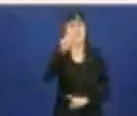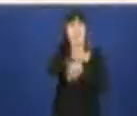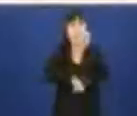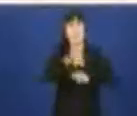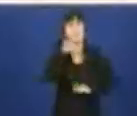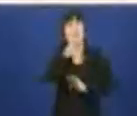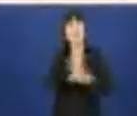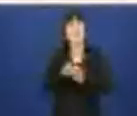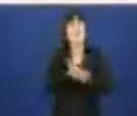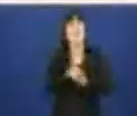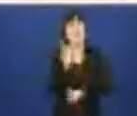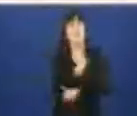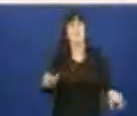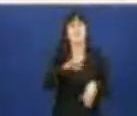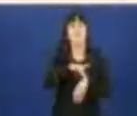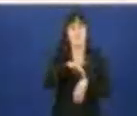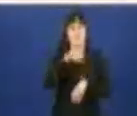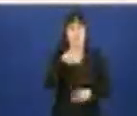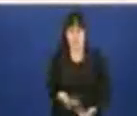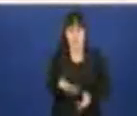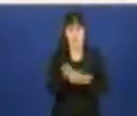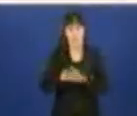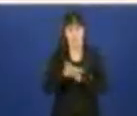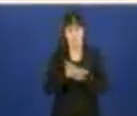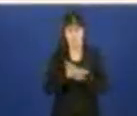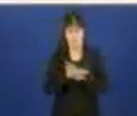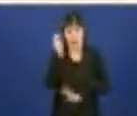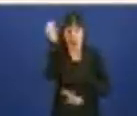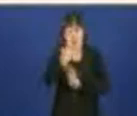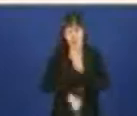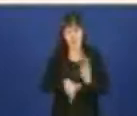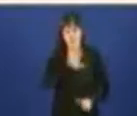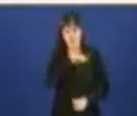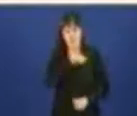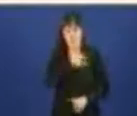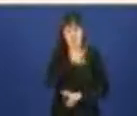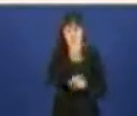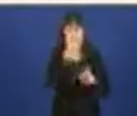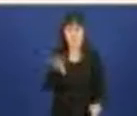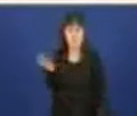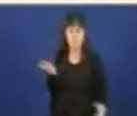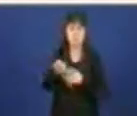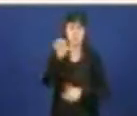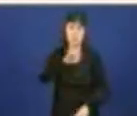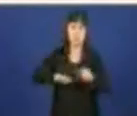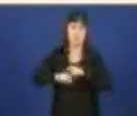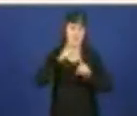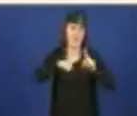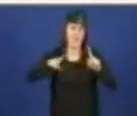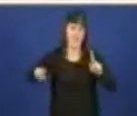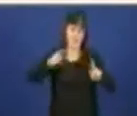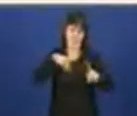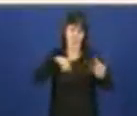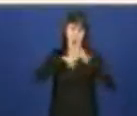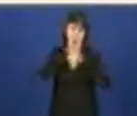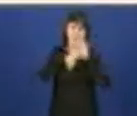pacientes. As listas de espera cirúrxica son un importantísimo indicador da asistión sanitaria, da capacidade